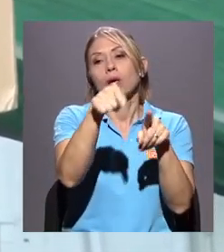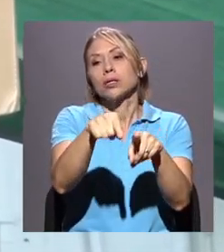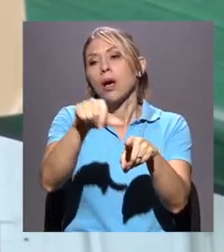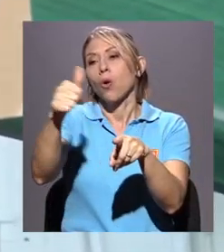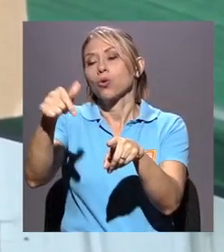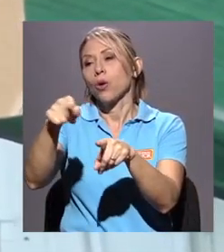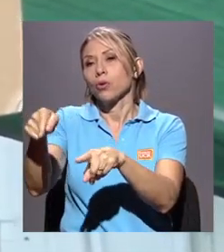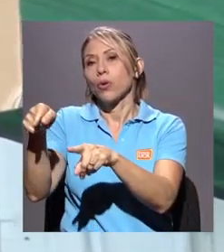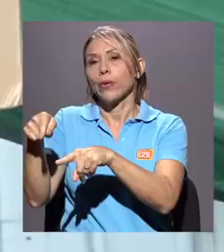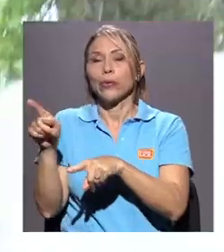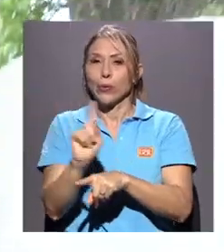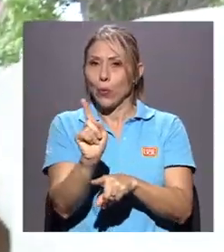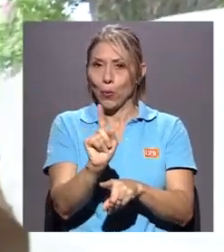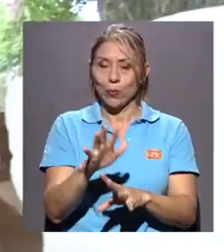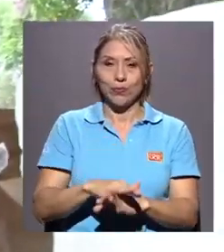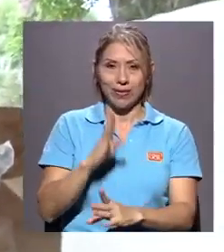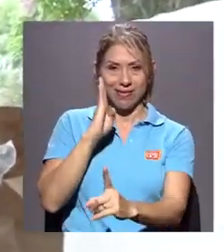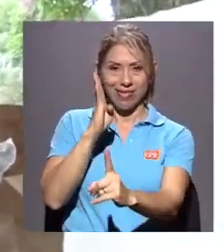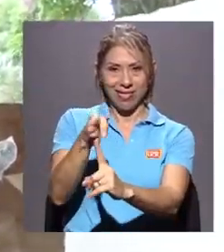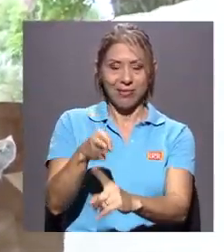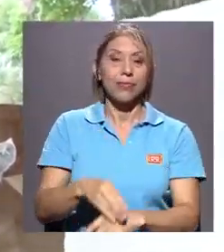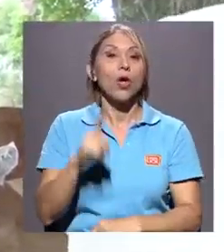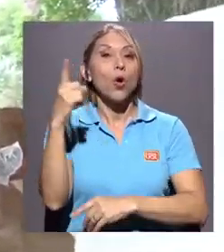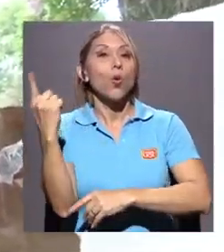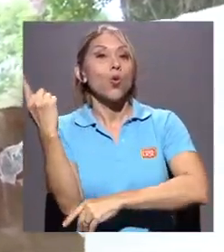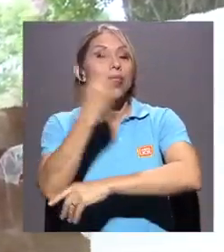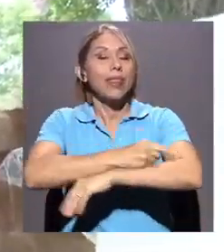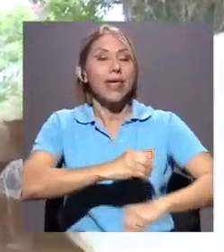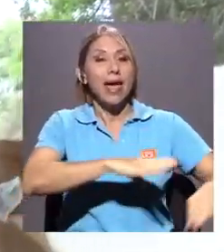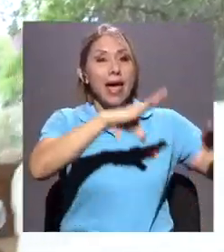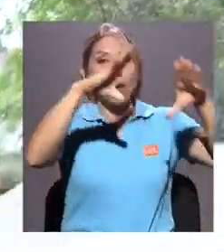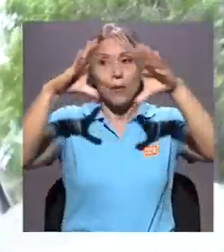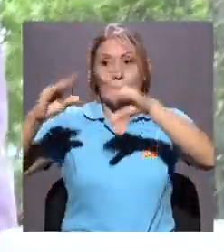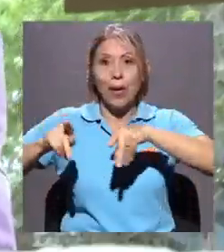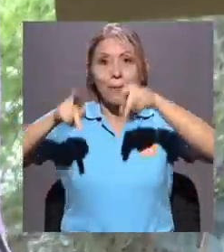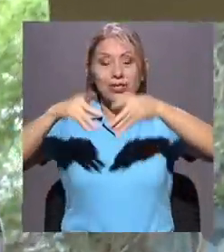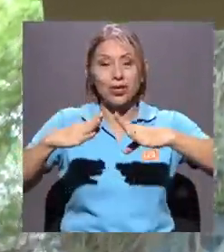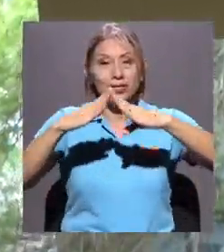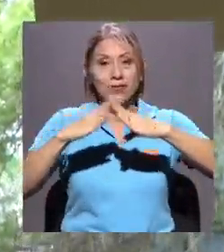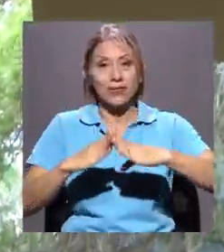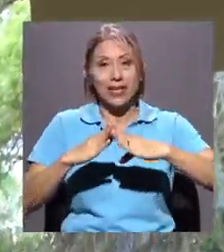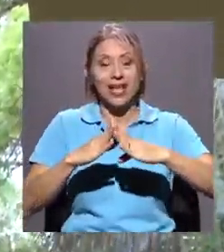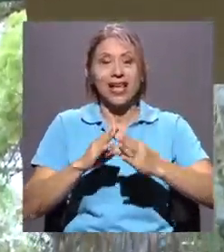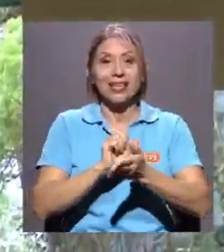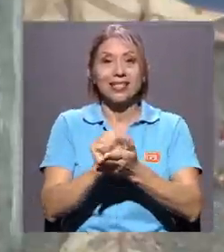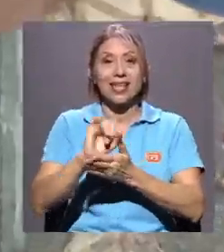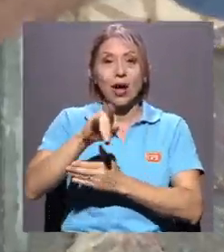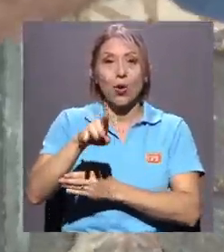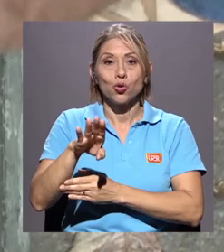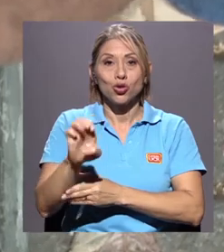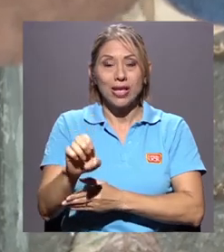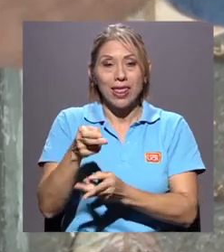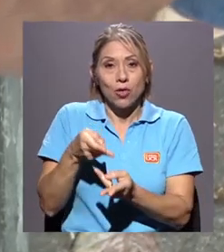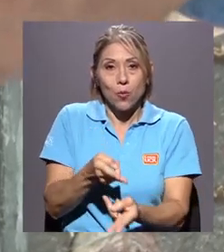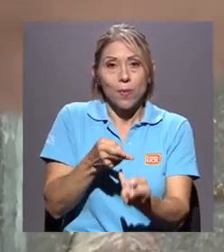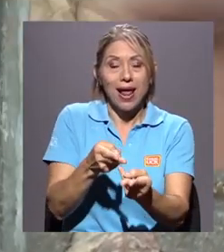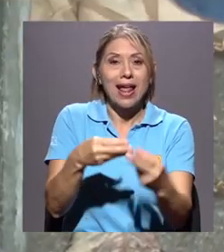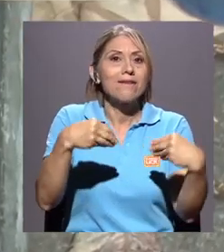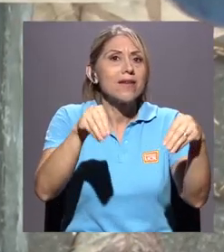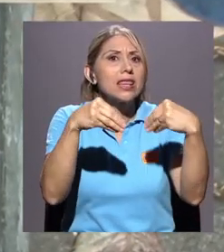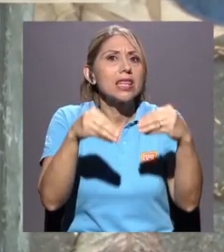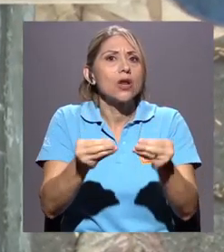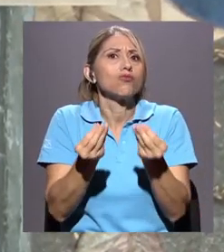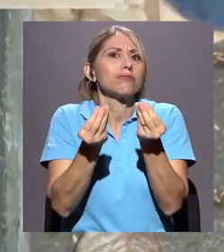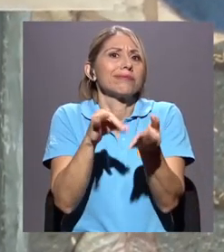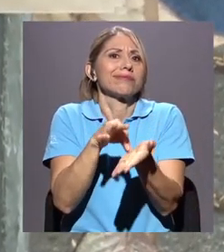Durante un día, integrantes de las familias productores de San José de Upala vendieron alrededor de 40 quintales de diferentes variedades de frijol